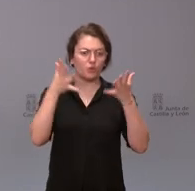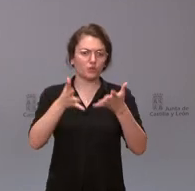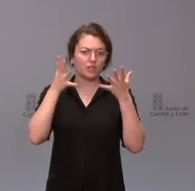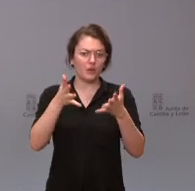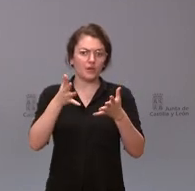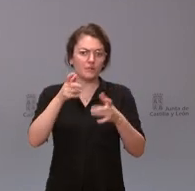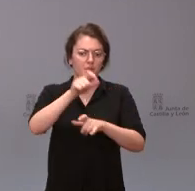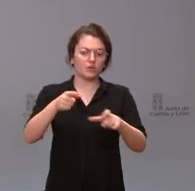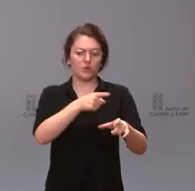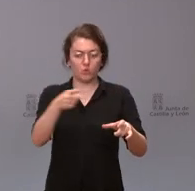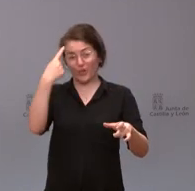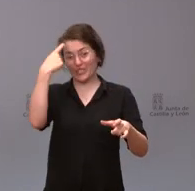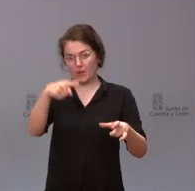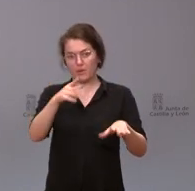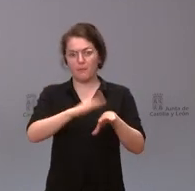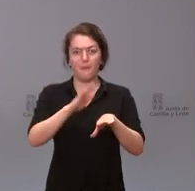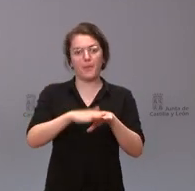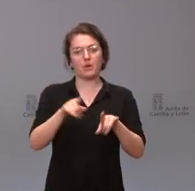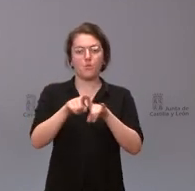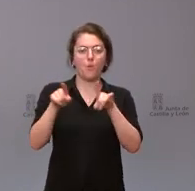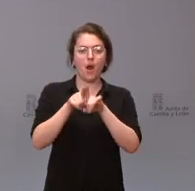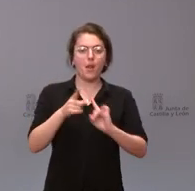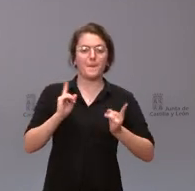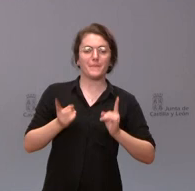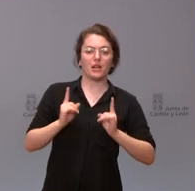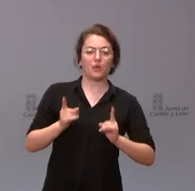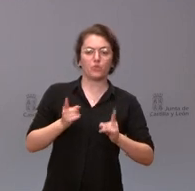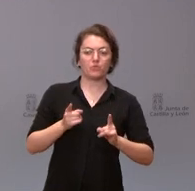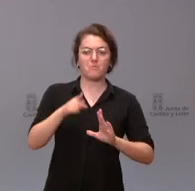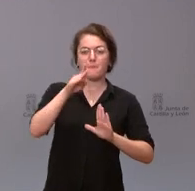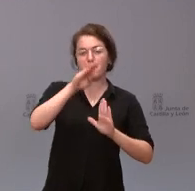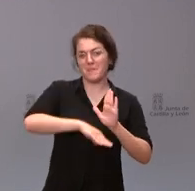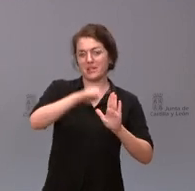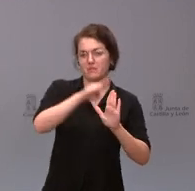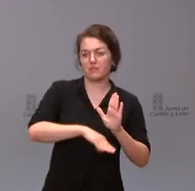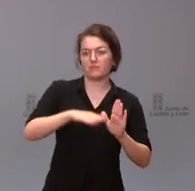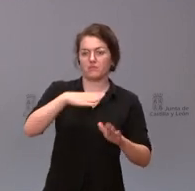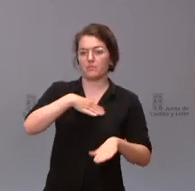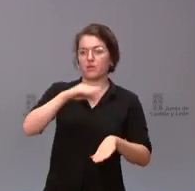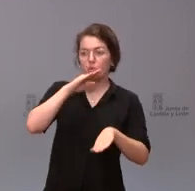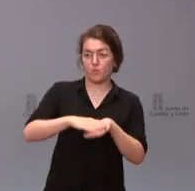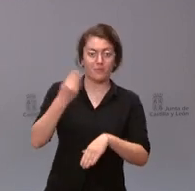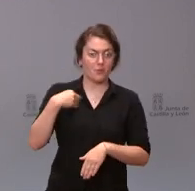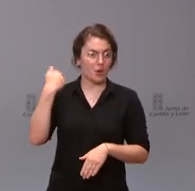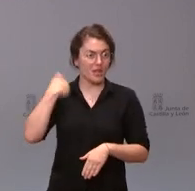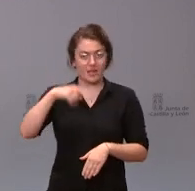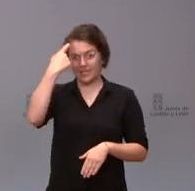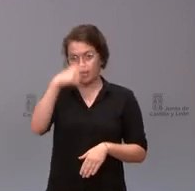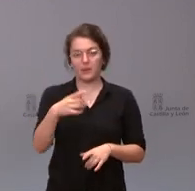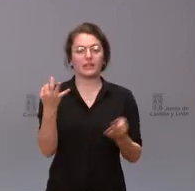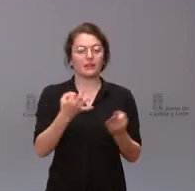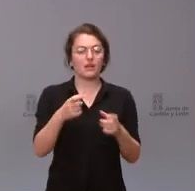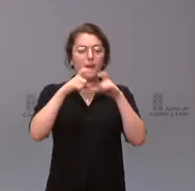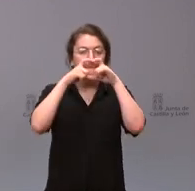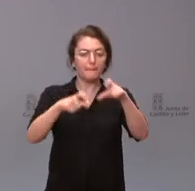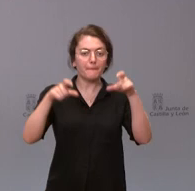y que puedan establecer las medidas de precaución que son por todos conocidas el uso de la mascarilla